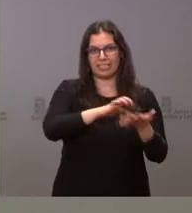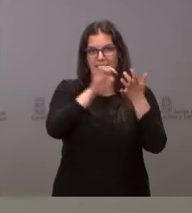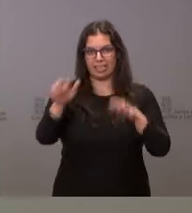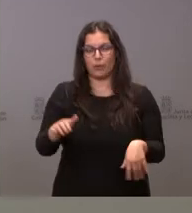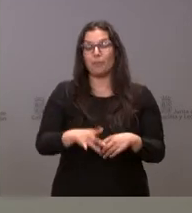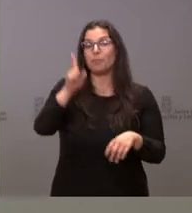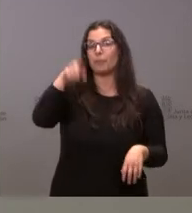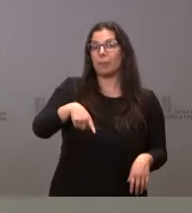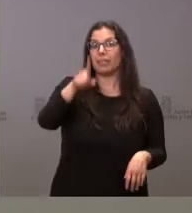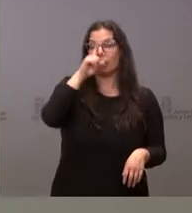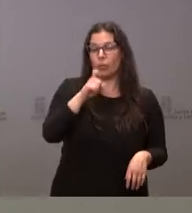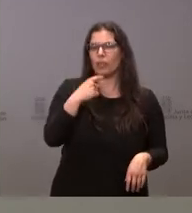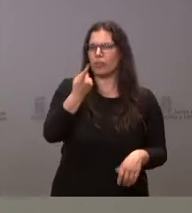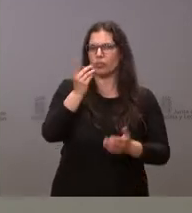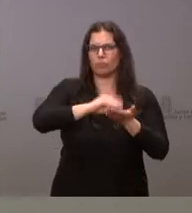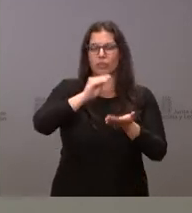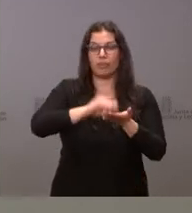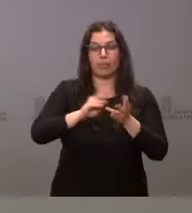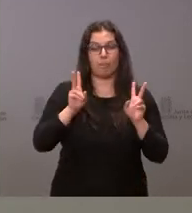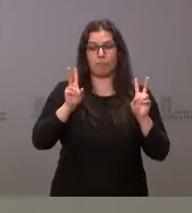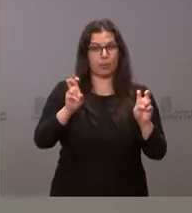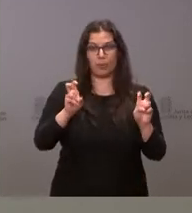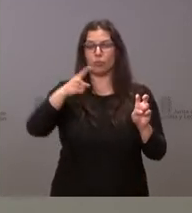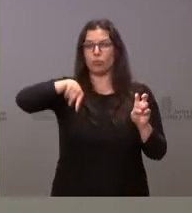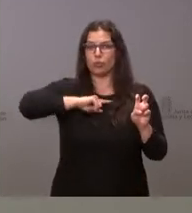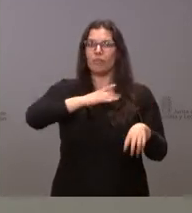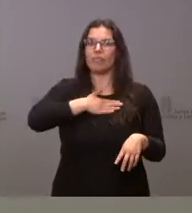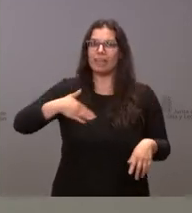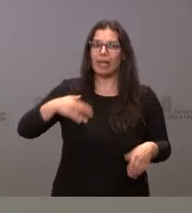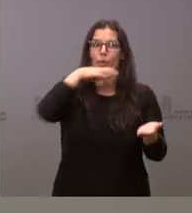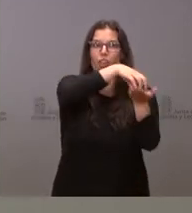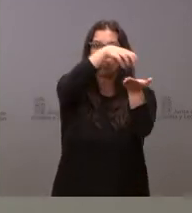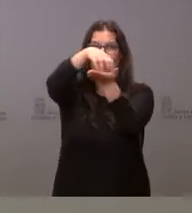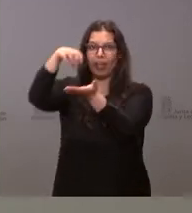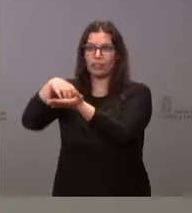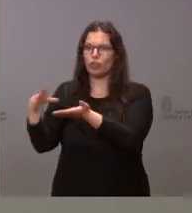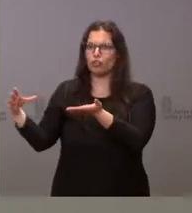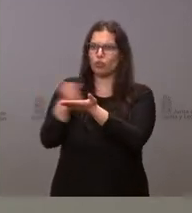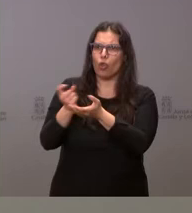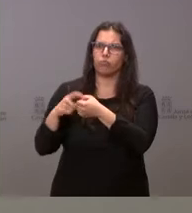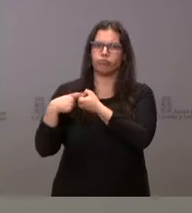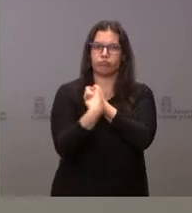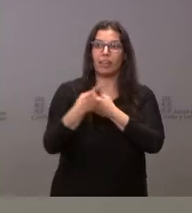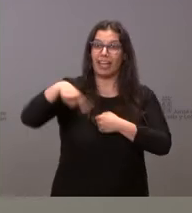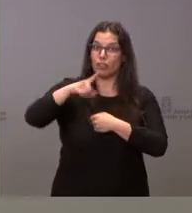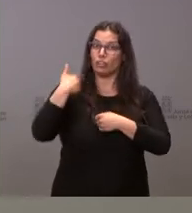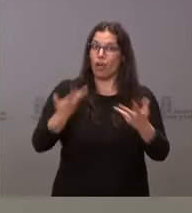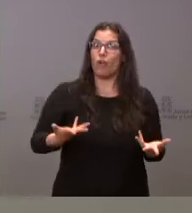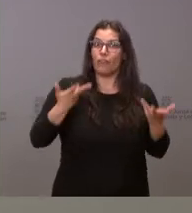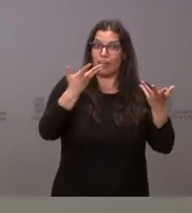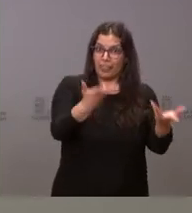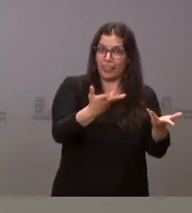recordar también, como he dicho en varias ocasiones, que desde el principio quisimos contar con todos los centros que estaban ya prestando este servicio